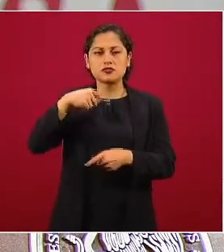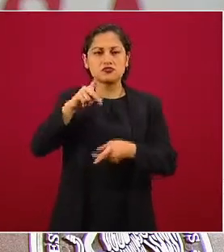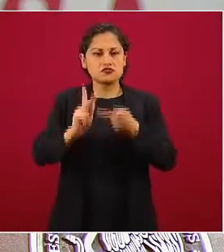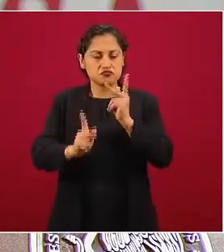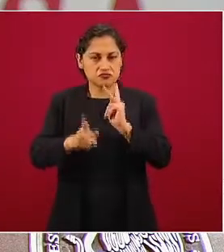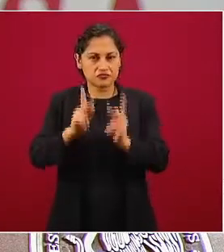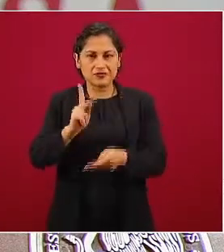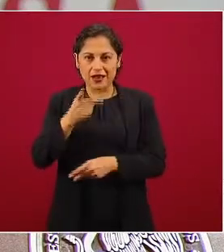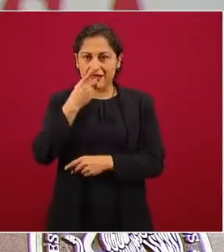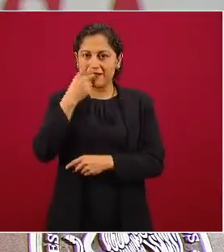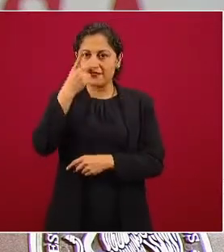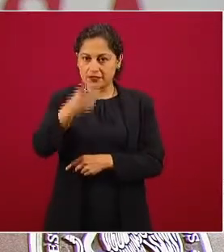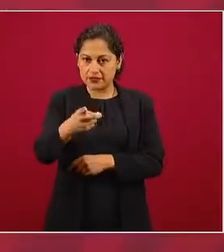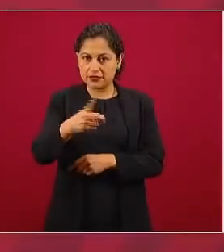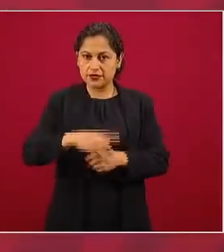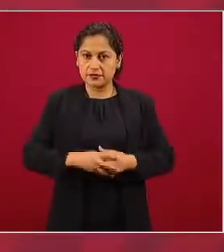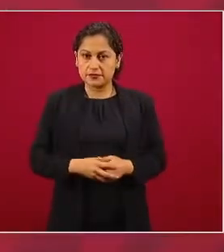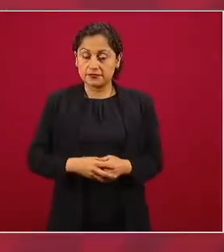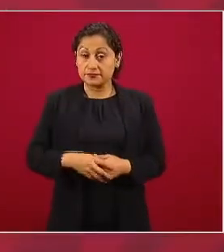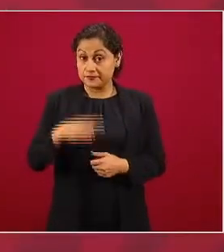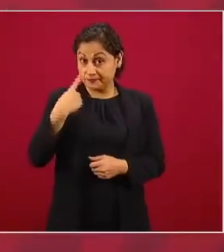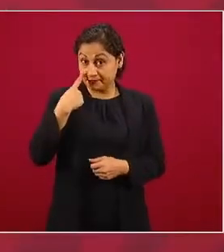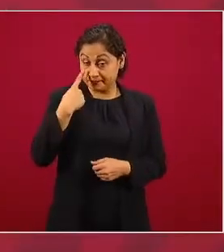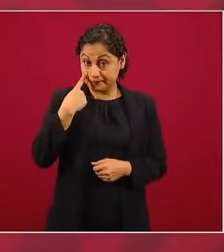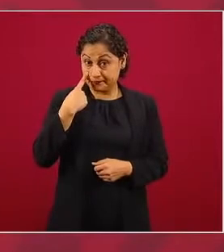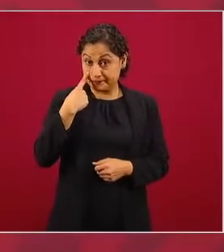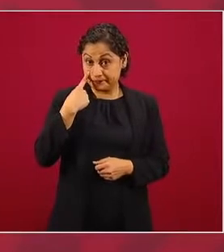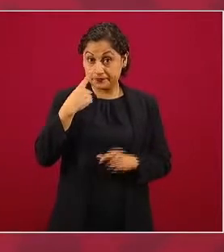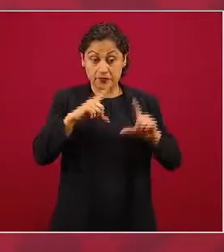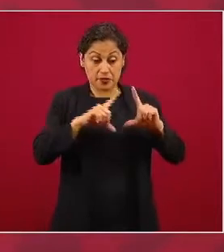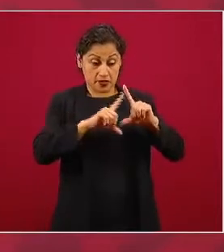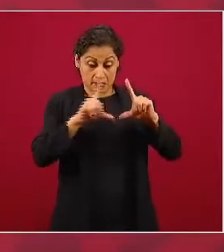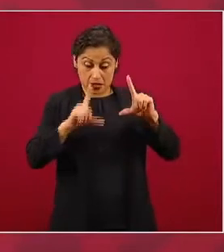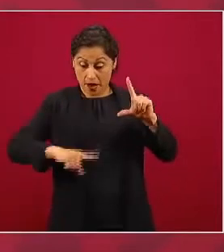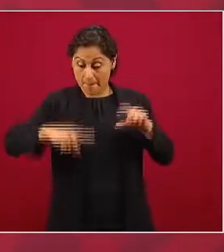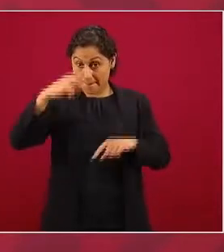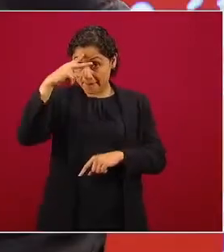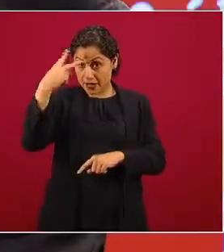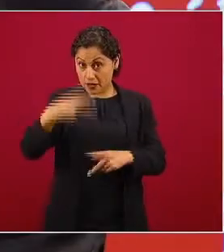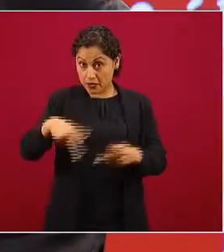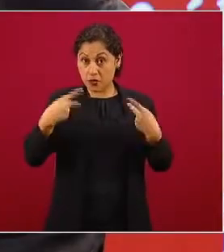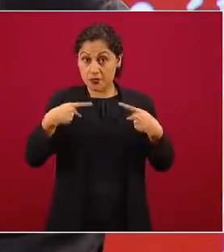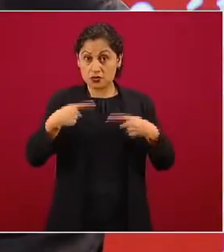nosotros tenemos problemas graves por enfermedades crónicas.